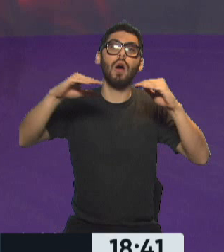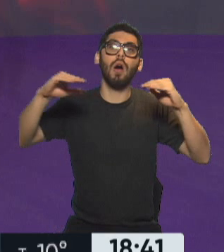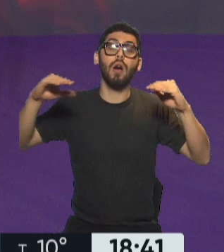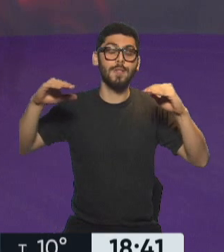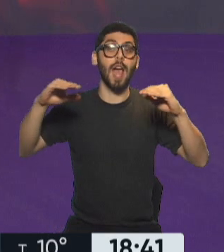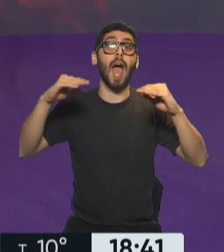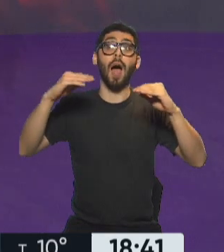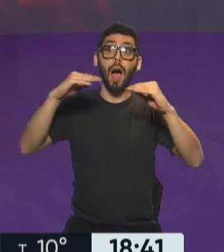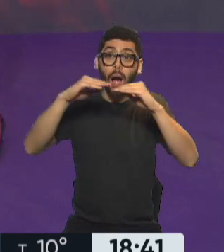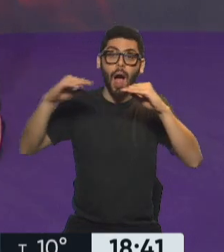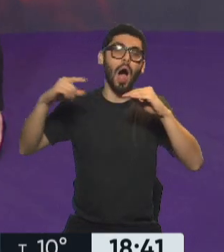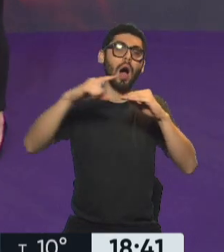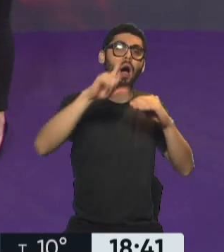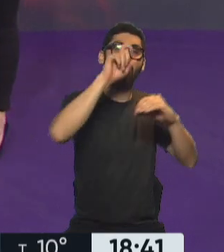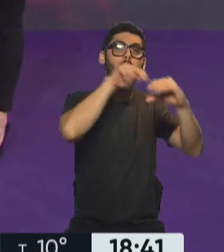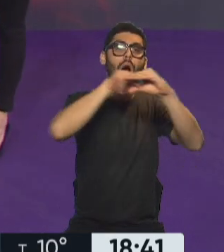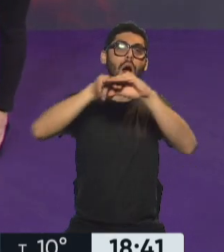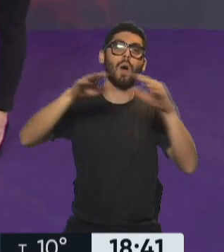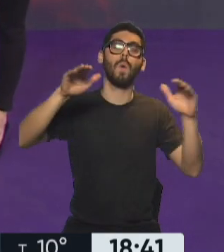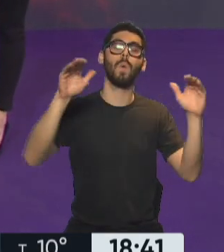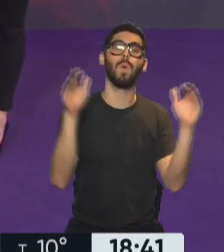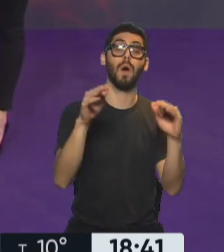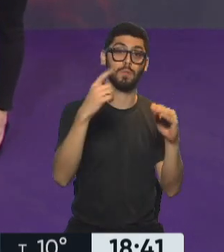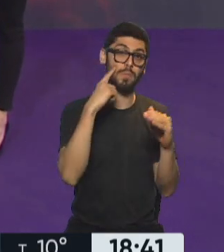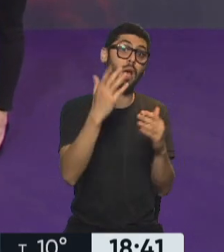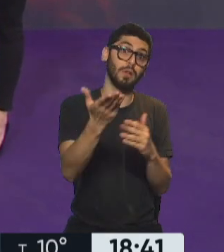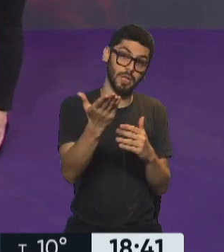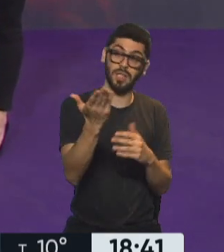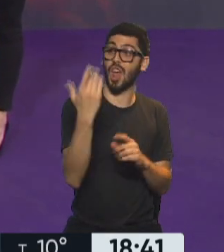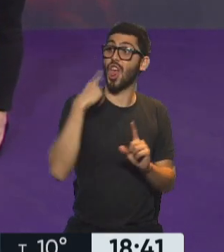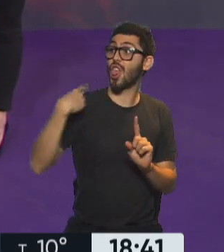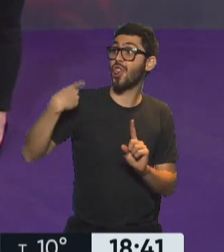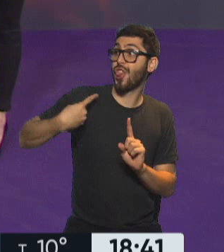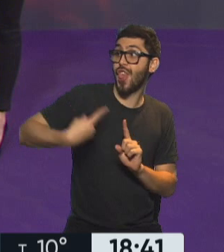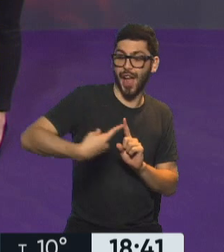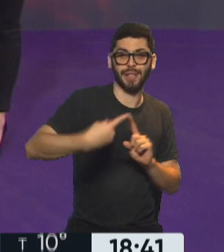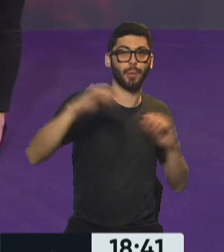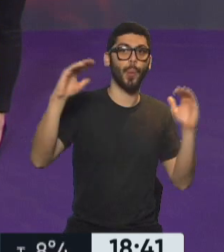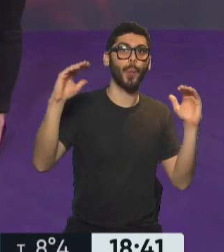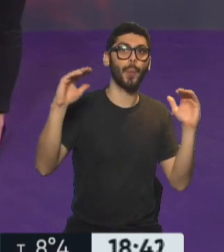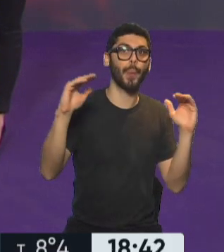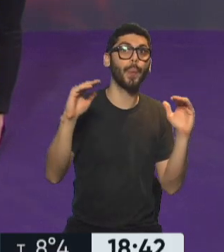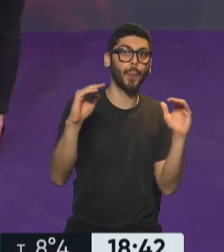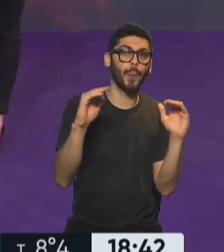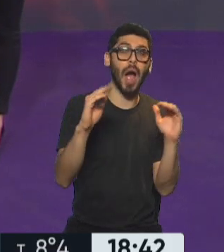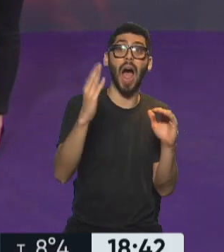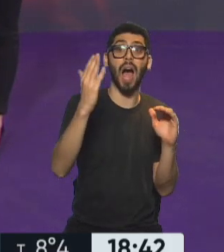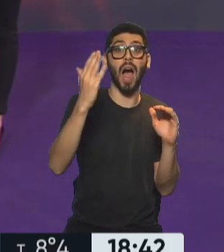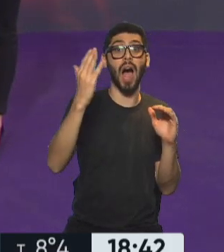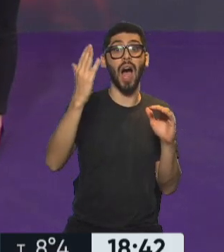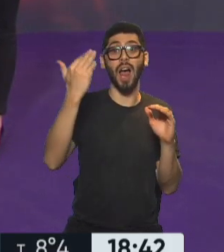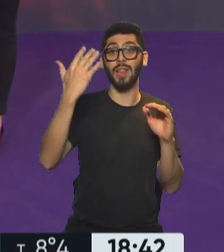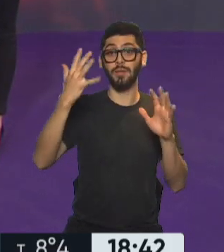liberar un poco las camas de terapia intensiva. Y fíjense cómo ha bajado considerablemente desde hace algunos días hasta el momento. Hubo cerca de 8.000